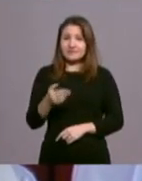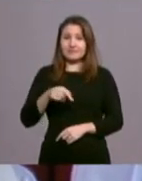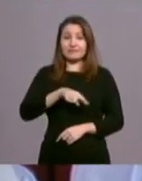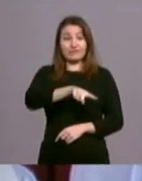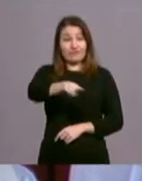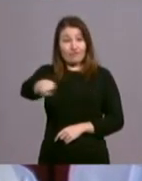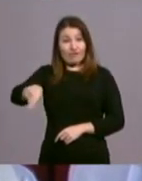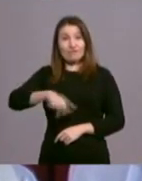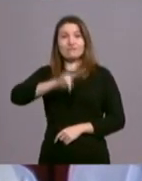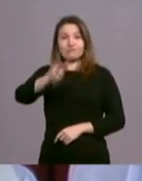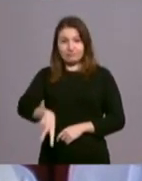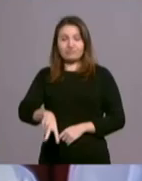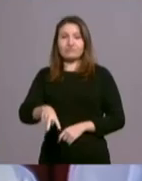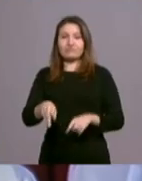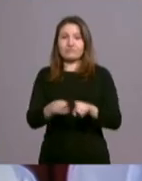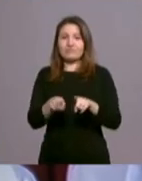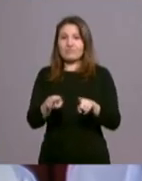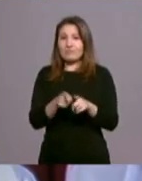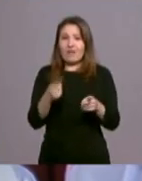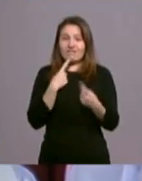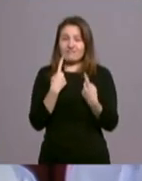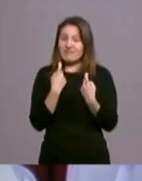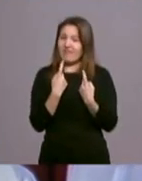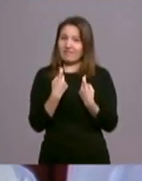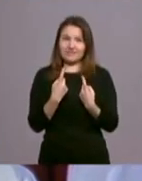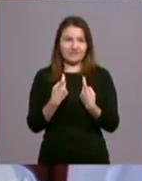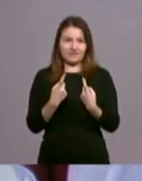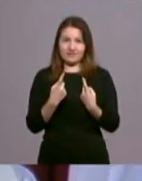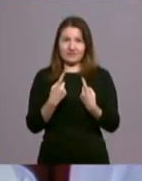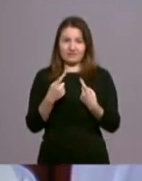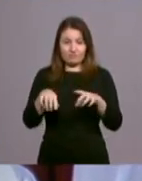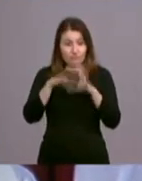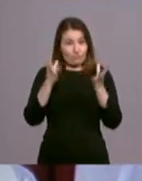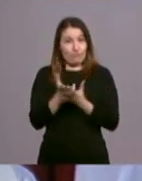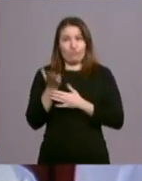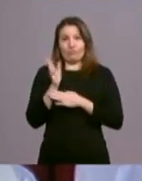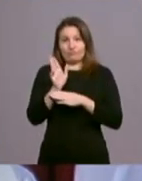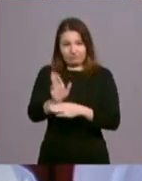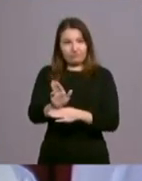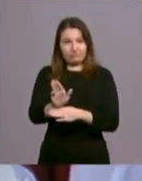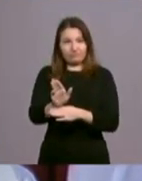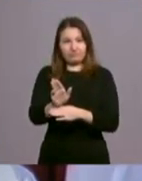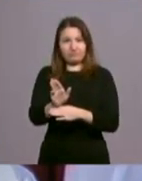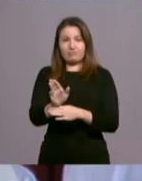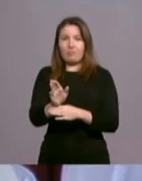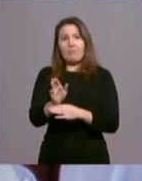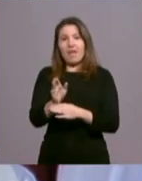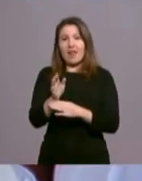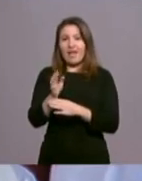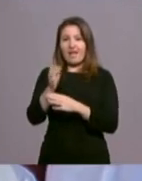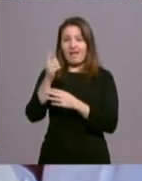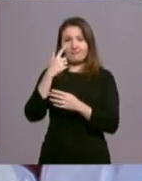como movimiento necesarios, presentes en el mundo, presentes para hacer verdad